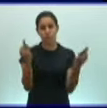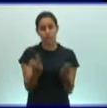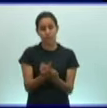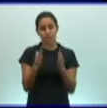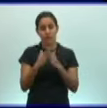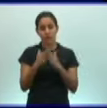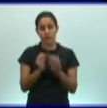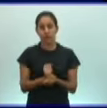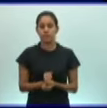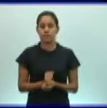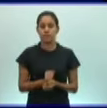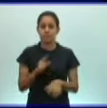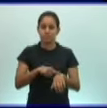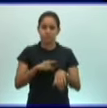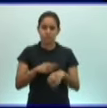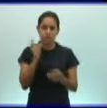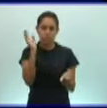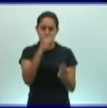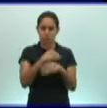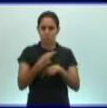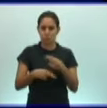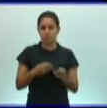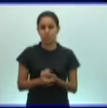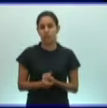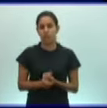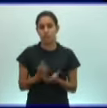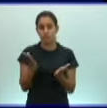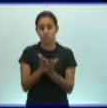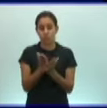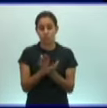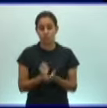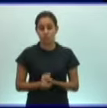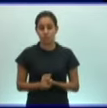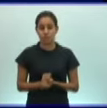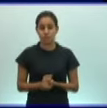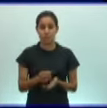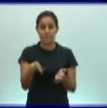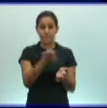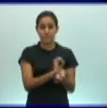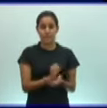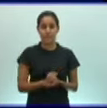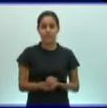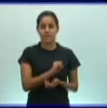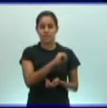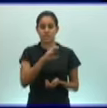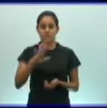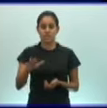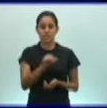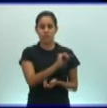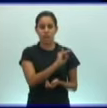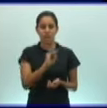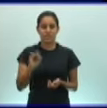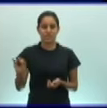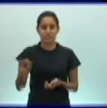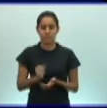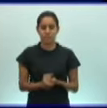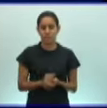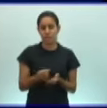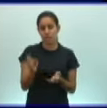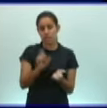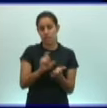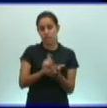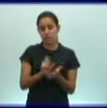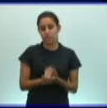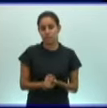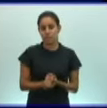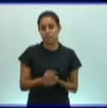que ustedes tienen que dedicar al estudio. En la página 65 a 67 del libro de texto y en la página 71 a la 74 van a